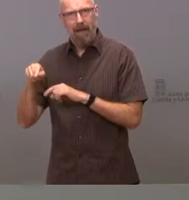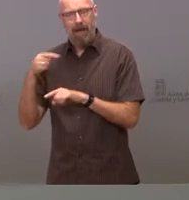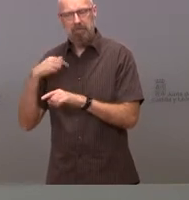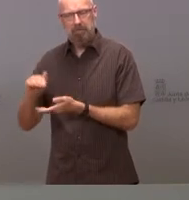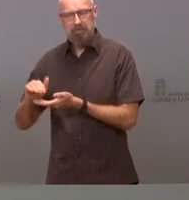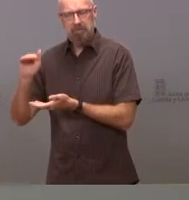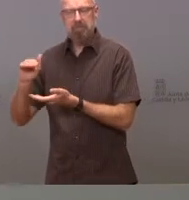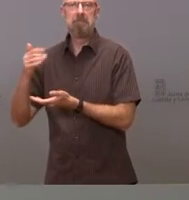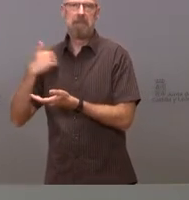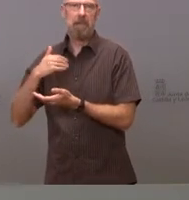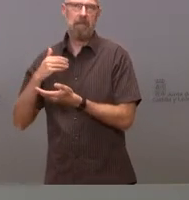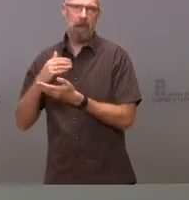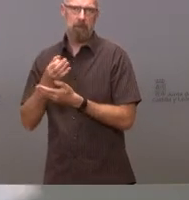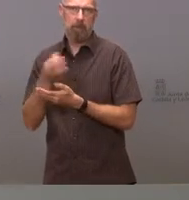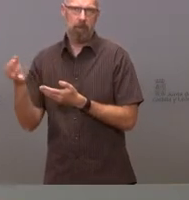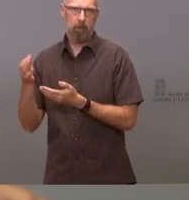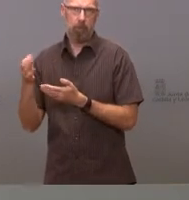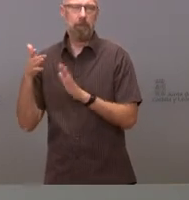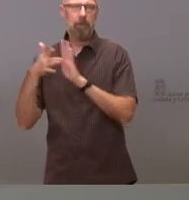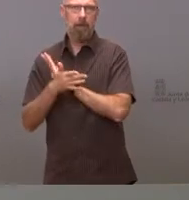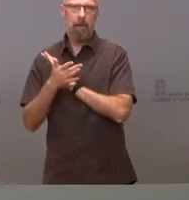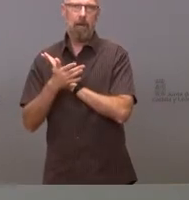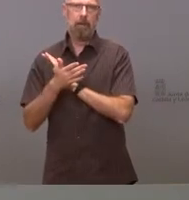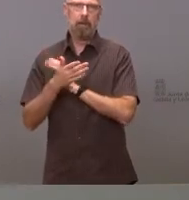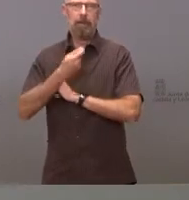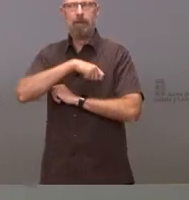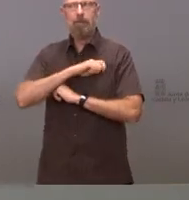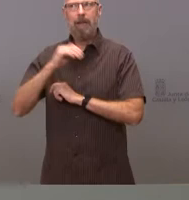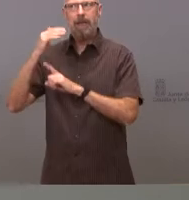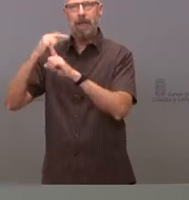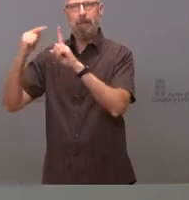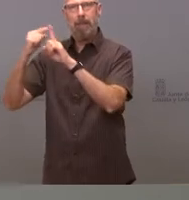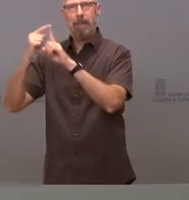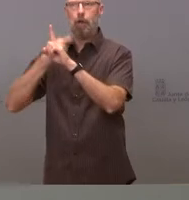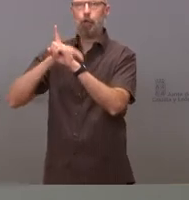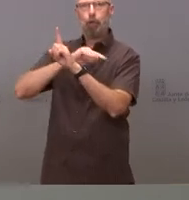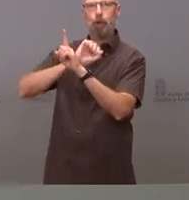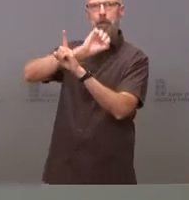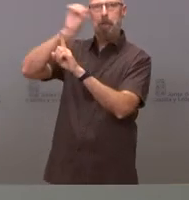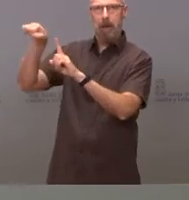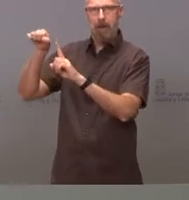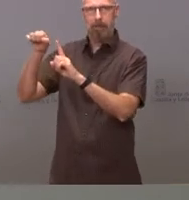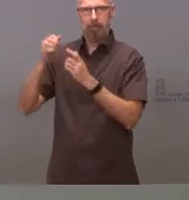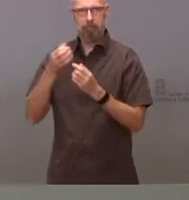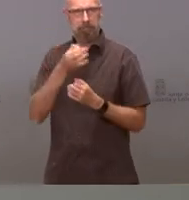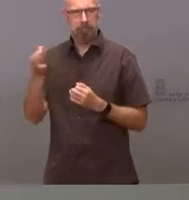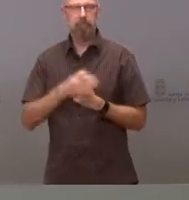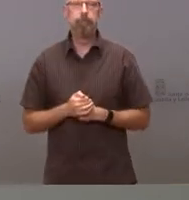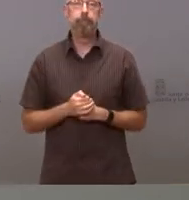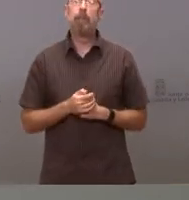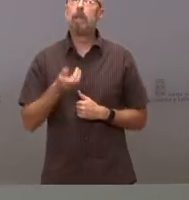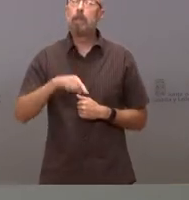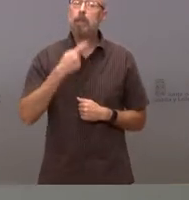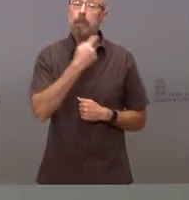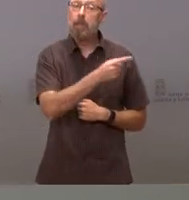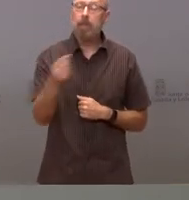a estas cifras que nos sitúan cuatro puntos por encima de la media nacional. Por otra parte, quiero mandar un mensaje de tranquilidad